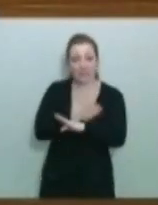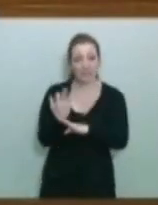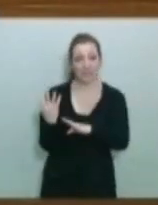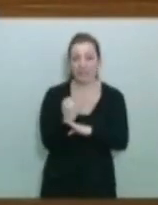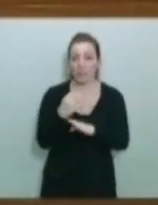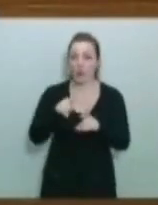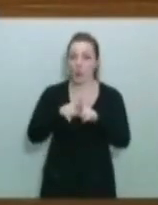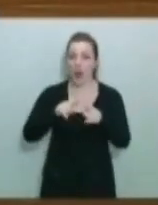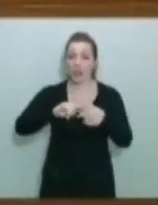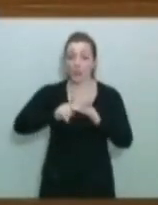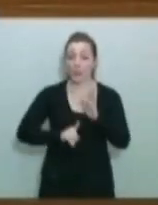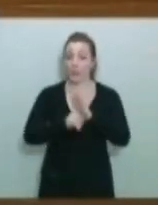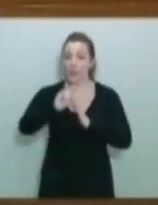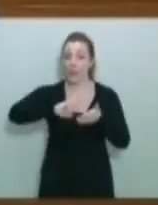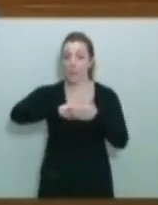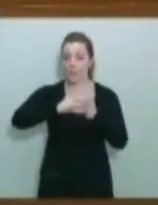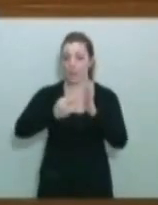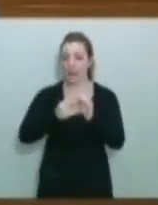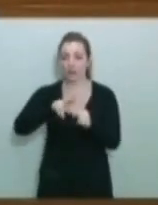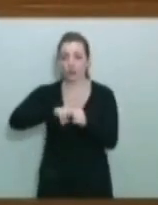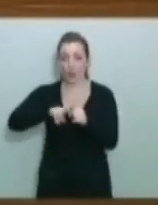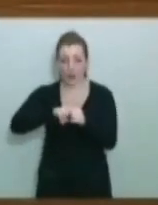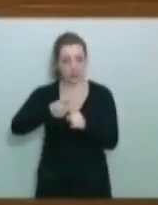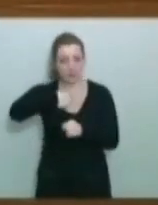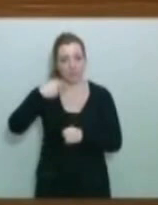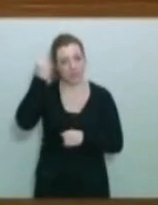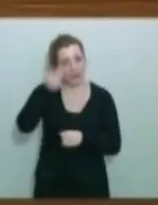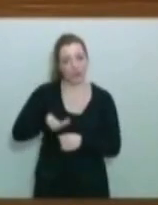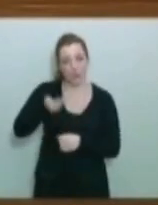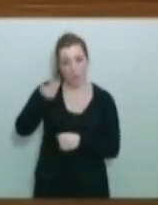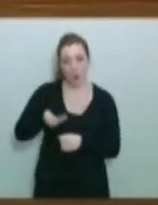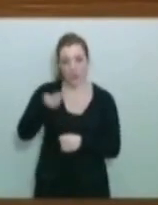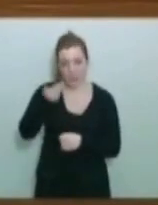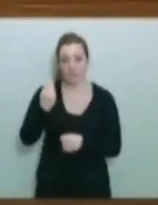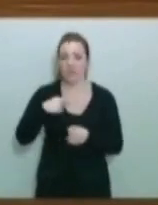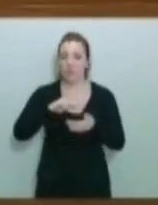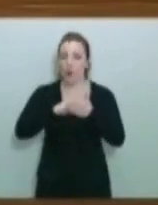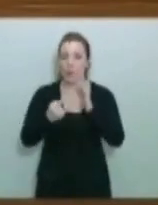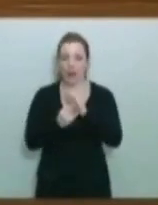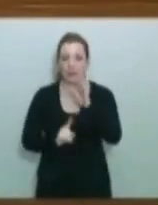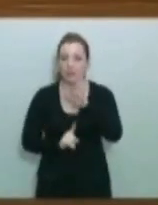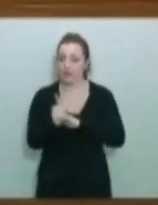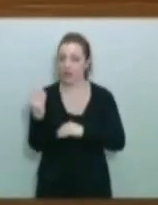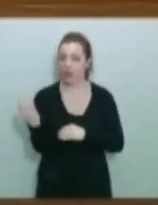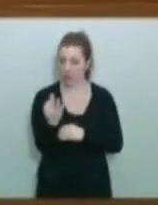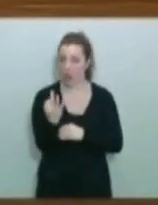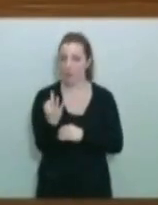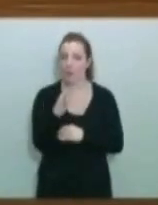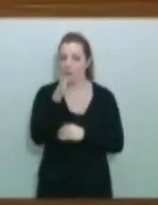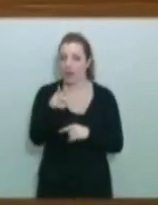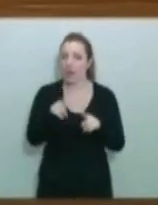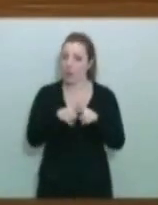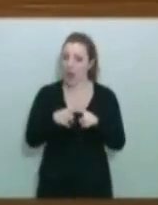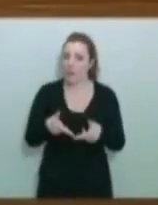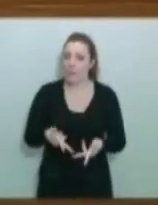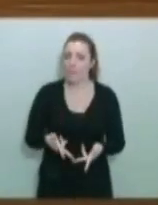comarcales. Bien, para nosotros es importante esto, sí, es importante que se desarrollen estos planes porque creemos que esto permitiría